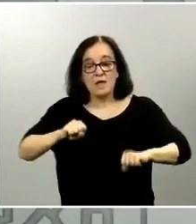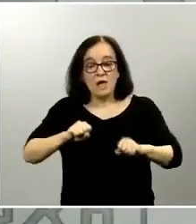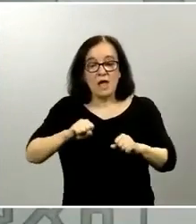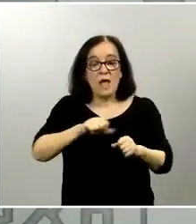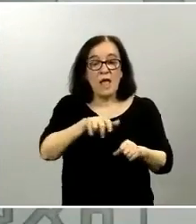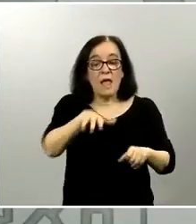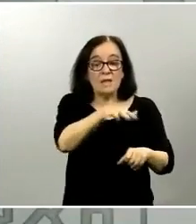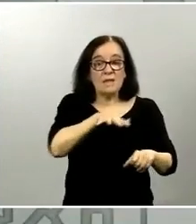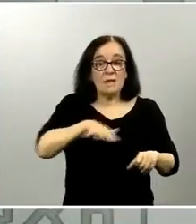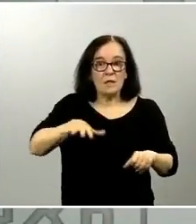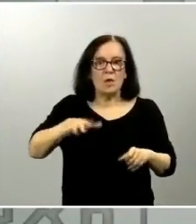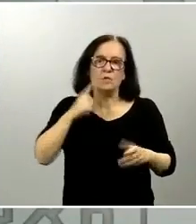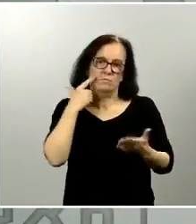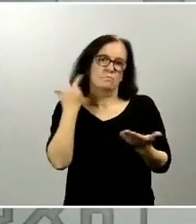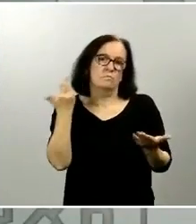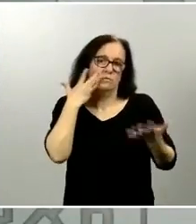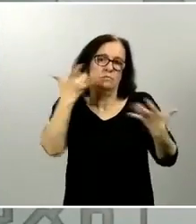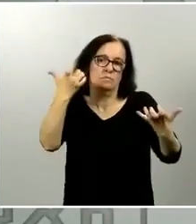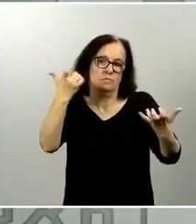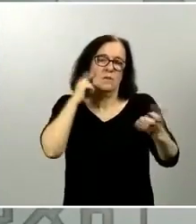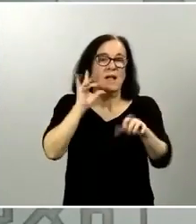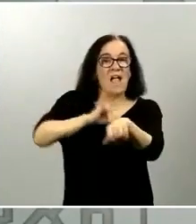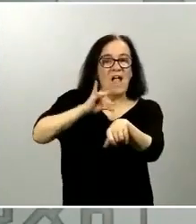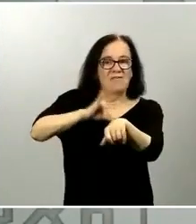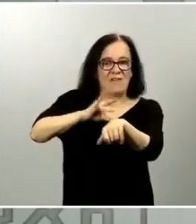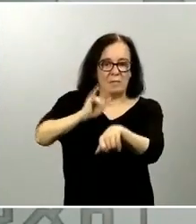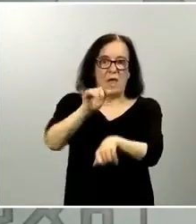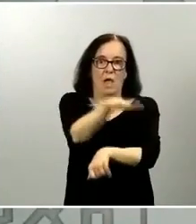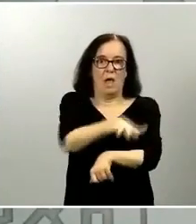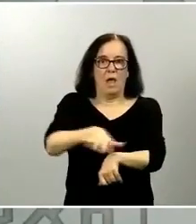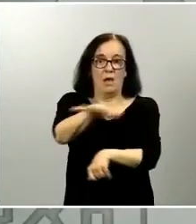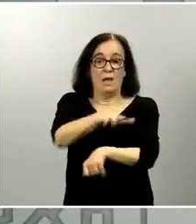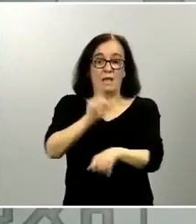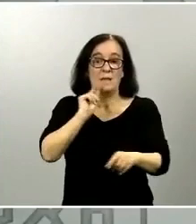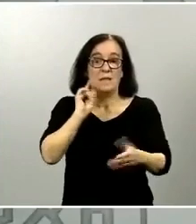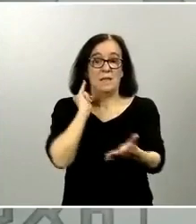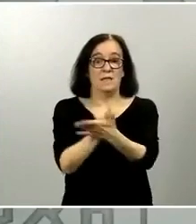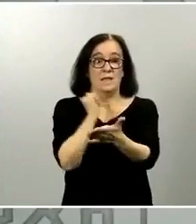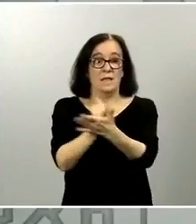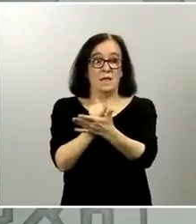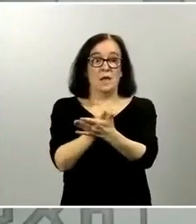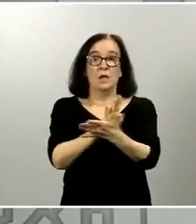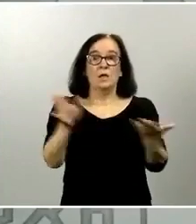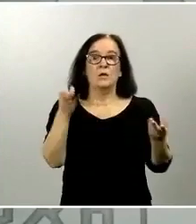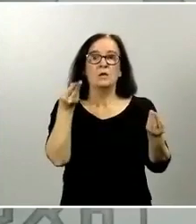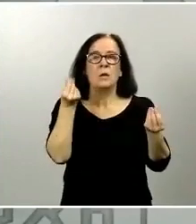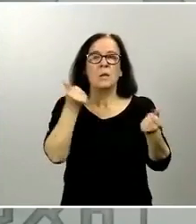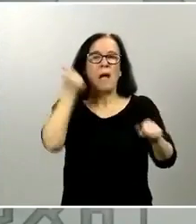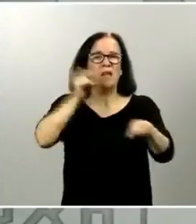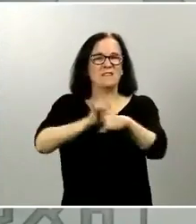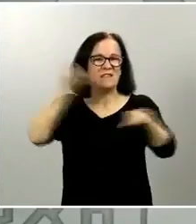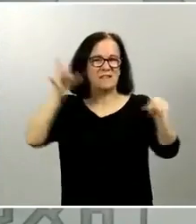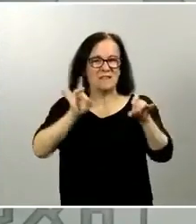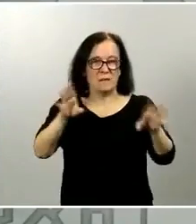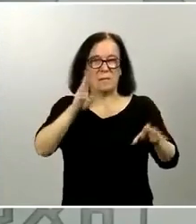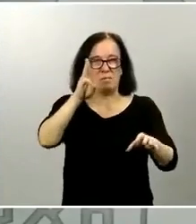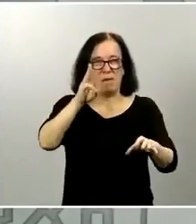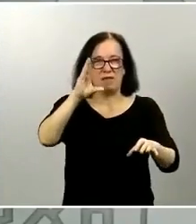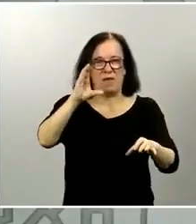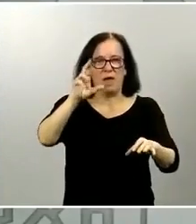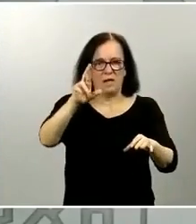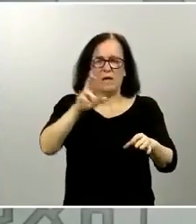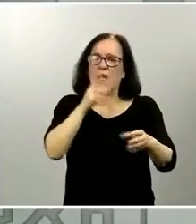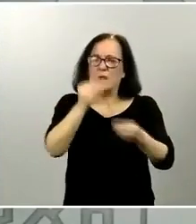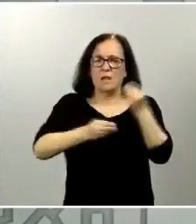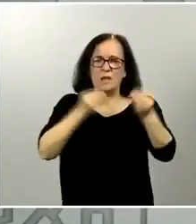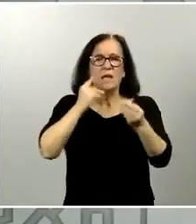alta prevalencia de enfermedad y donde estos test que no tienen tanta sensibilidad como las PCR que sigue siendo el